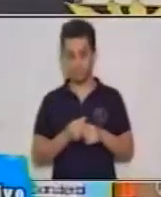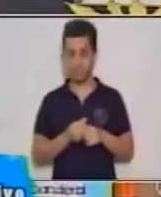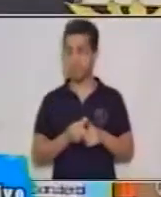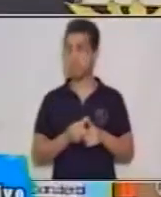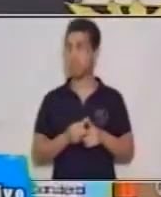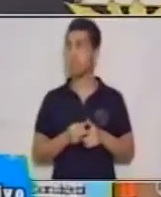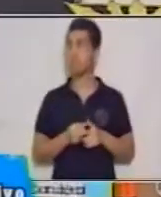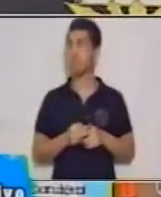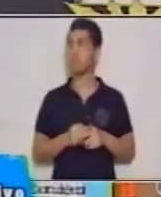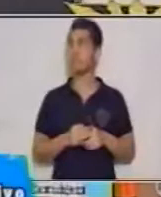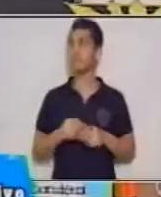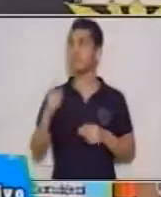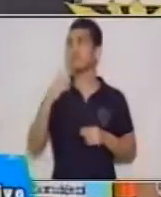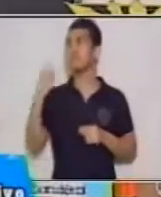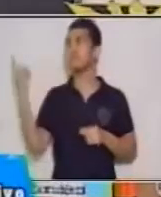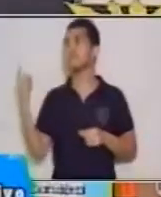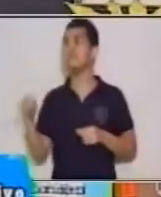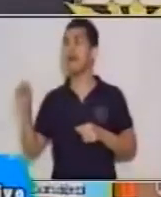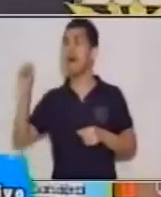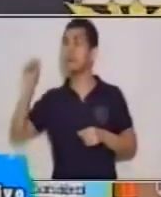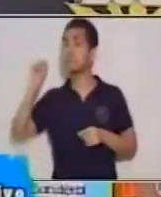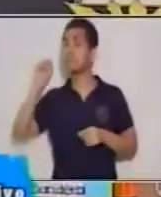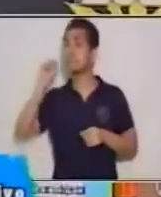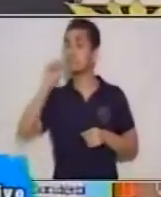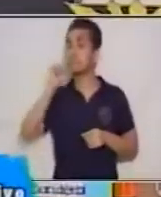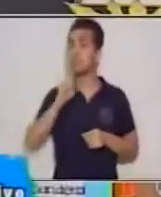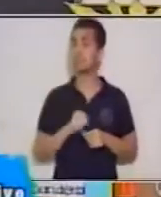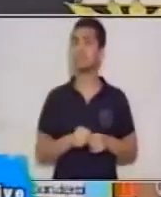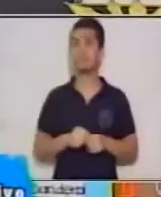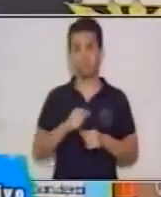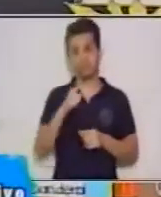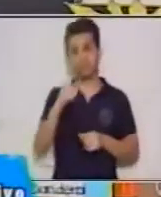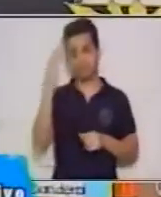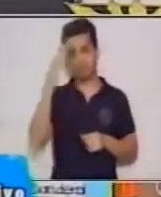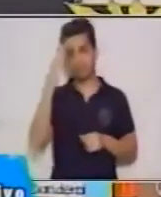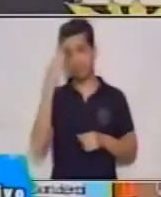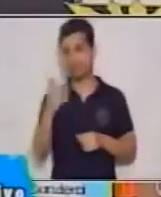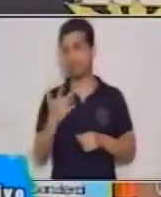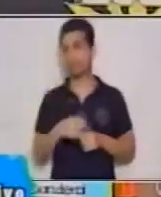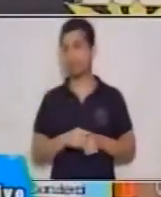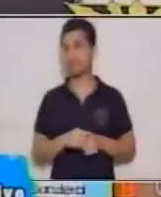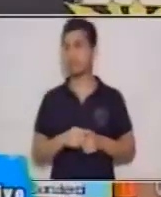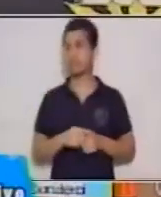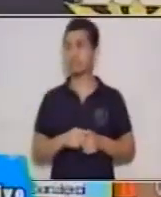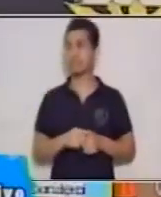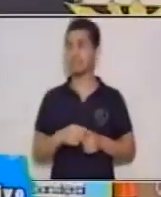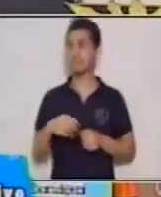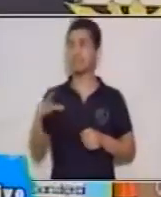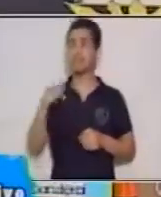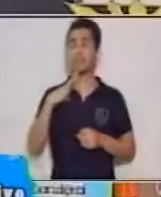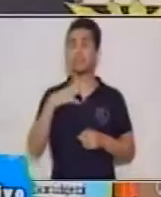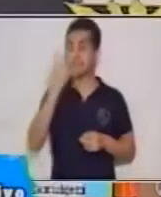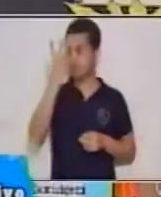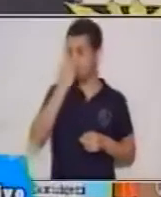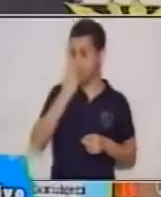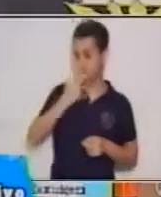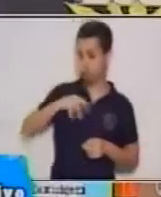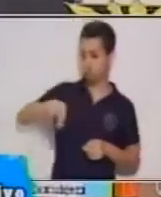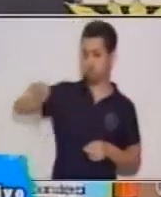zanahorias. ¿Conocemos las zanahorias? Sí, muy bien, las conocemos. Tenemos un elefante,